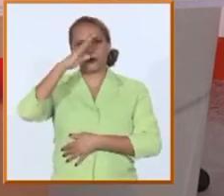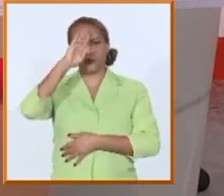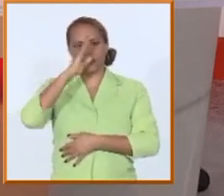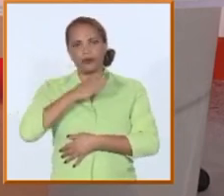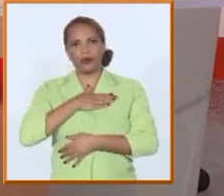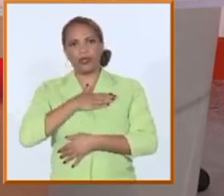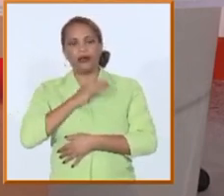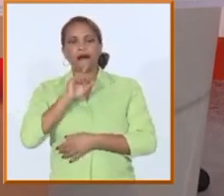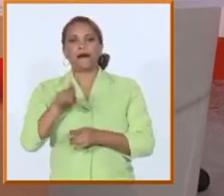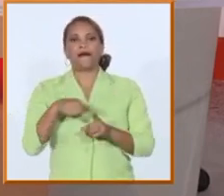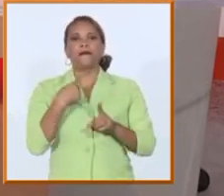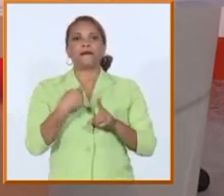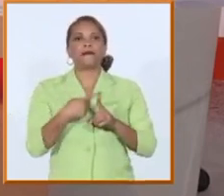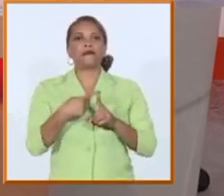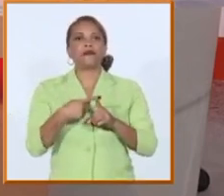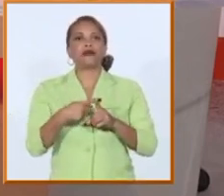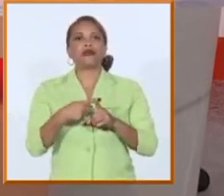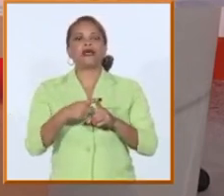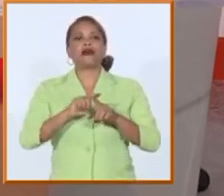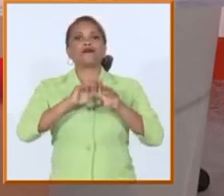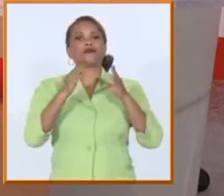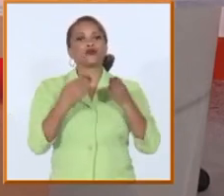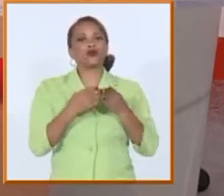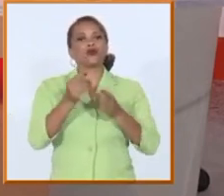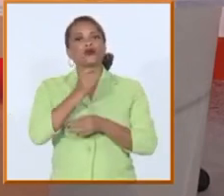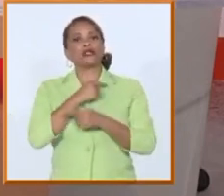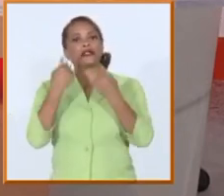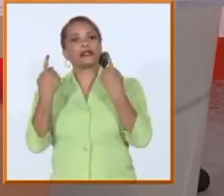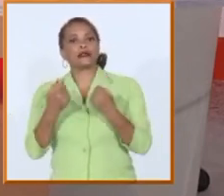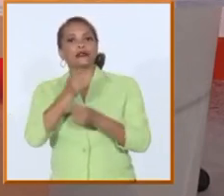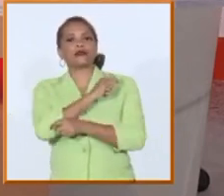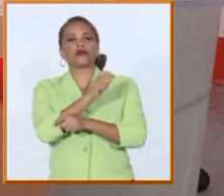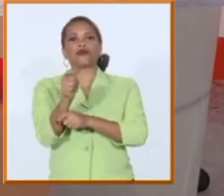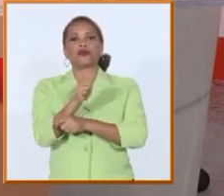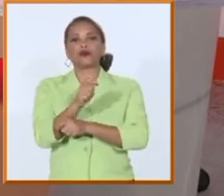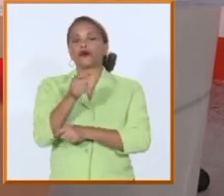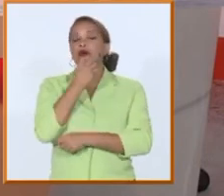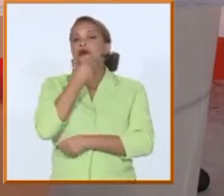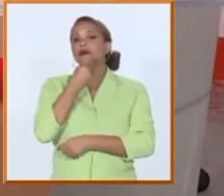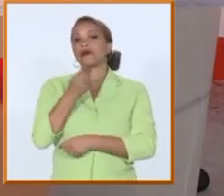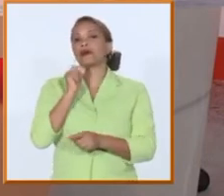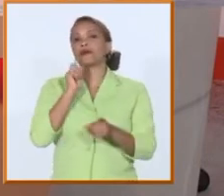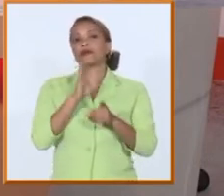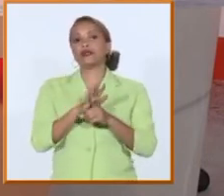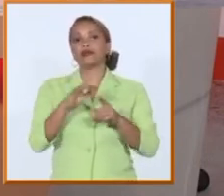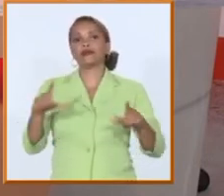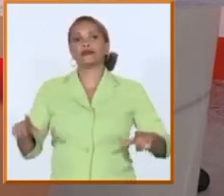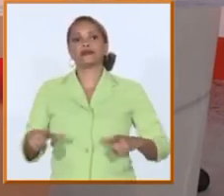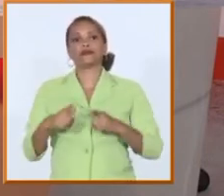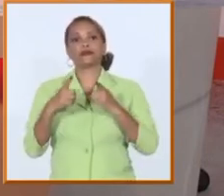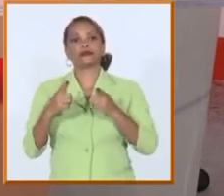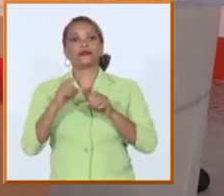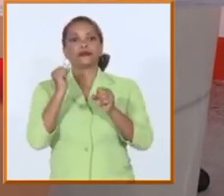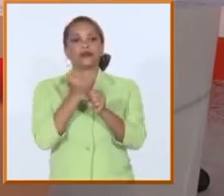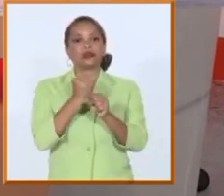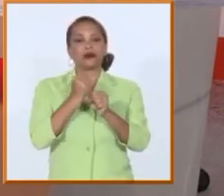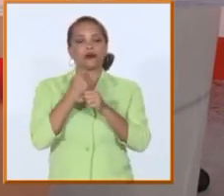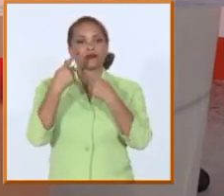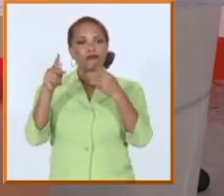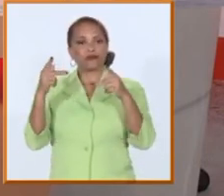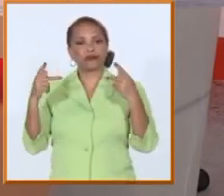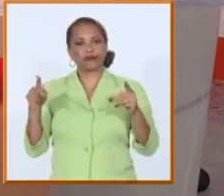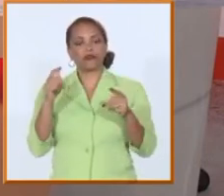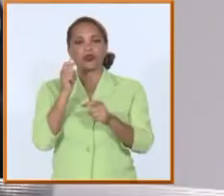también a la formación a la experticia que adquieren nuestros profesores más y menos jóvenes a partir de cumplir una labor práctica profesional de